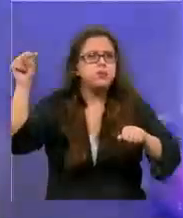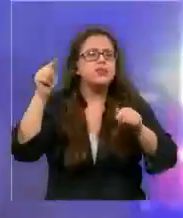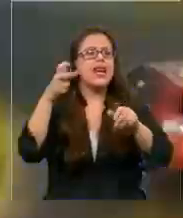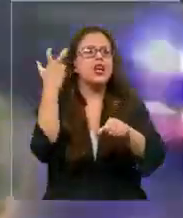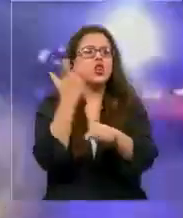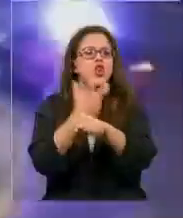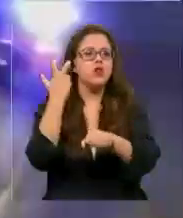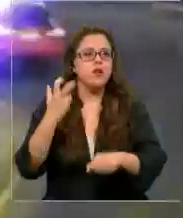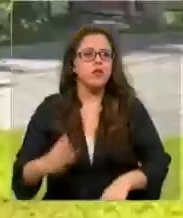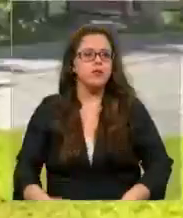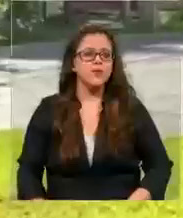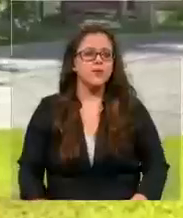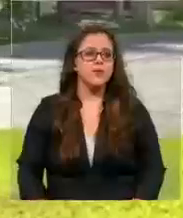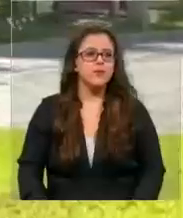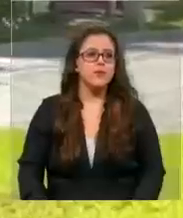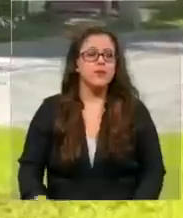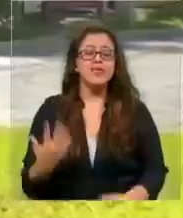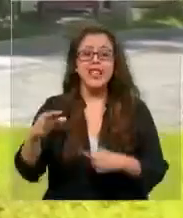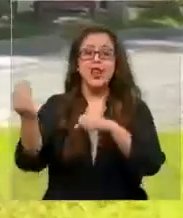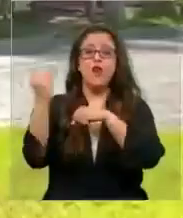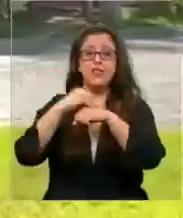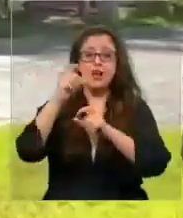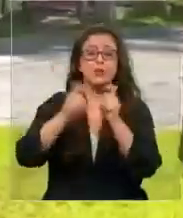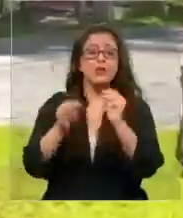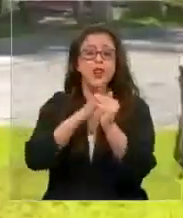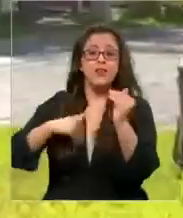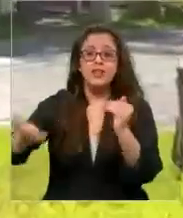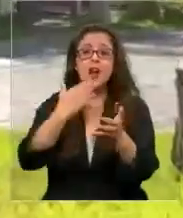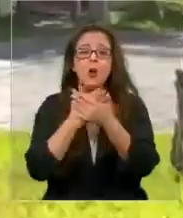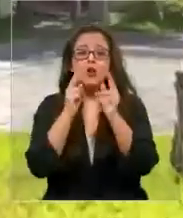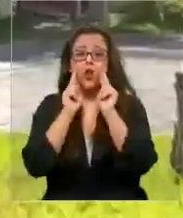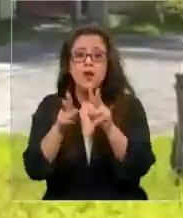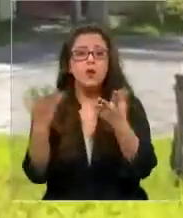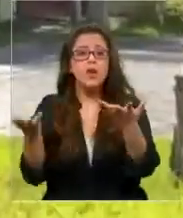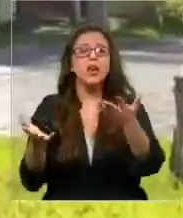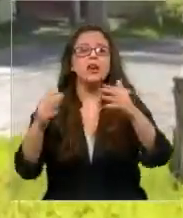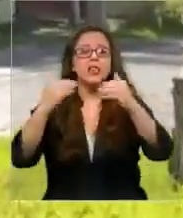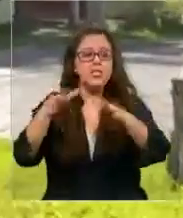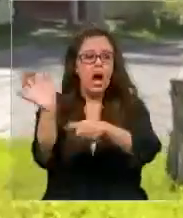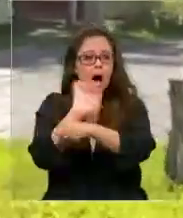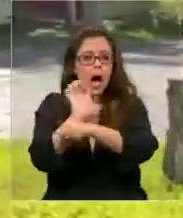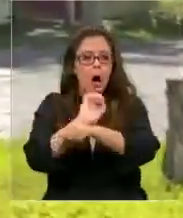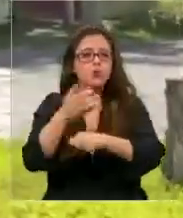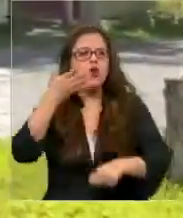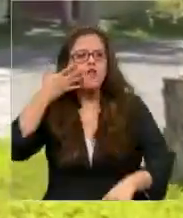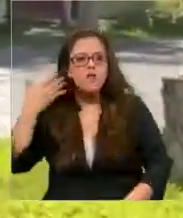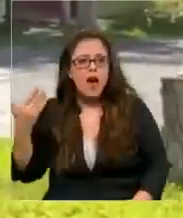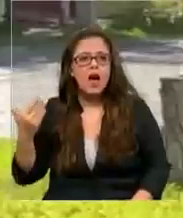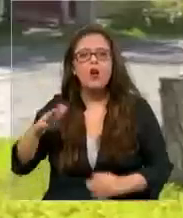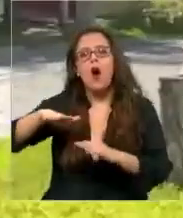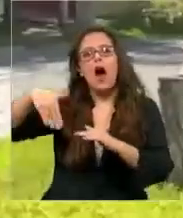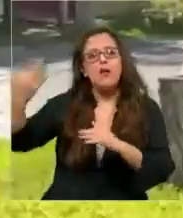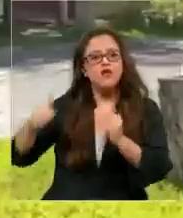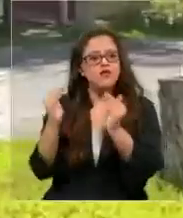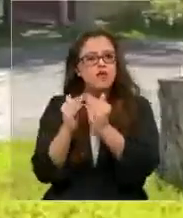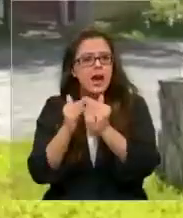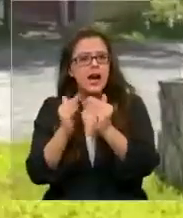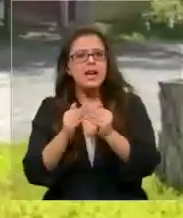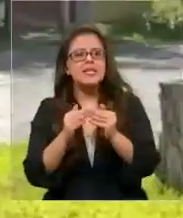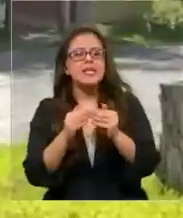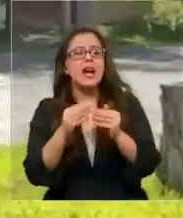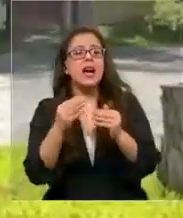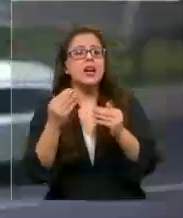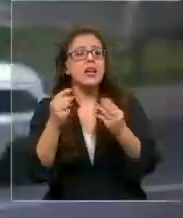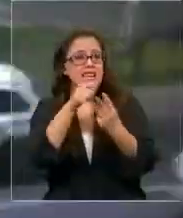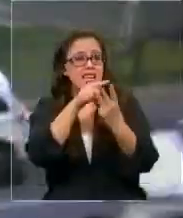robada. Nos avisaron los vecinos en el momento que vemos una camioneta blanca frente a la casa y tres delincuentes que salen de la casa. Uno se